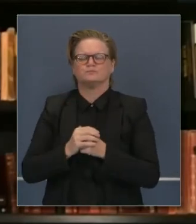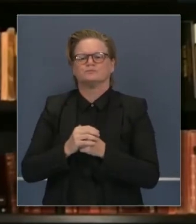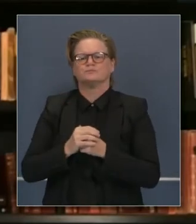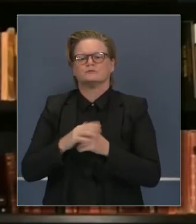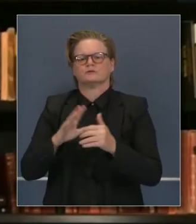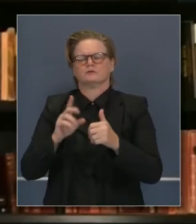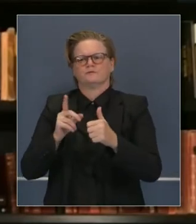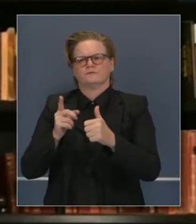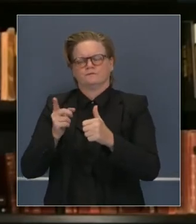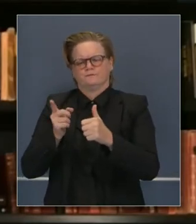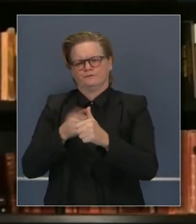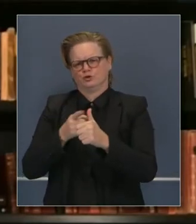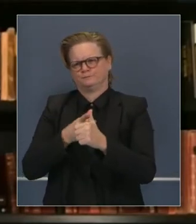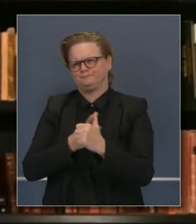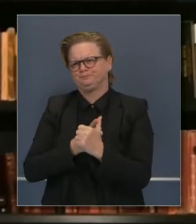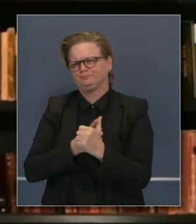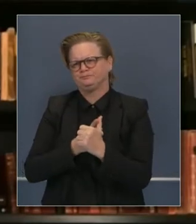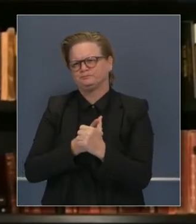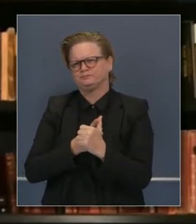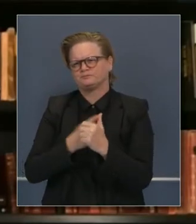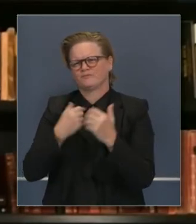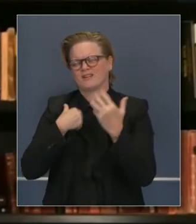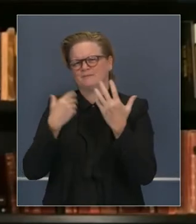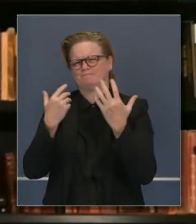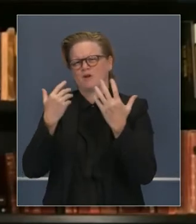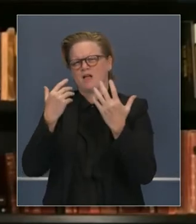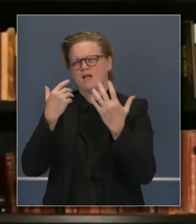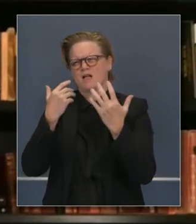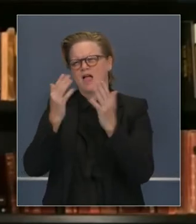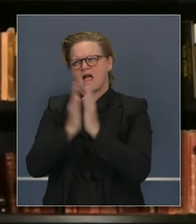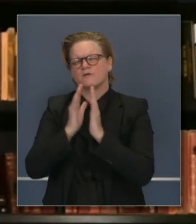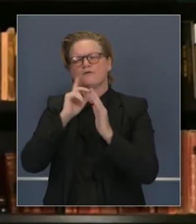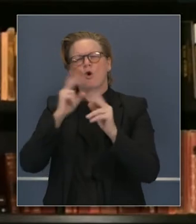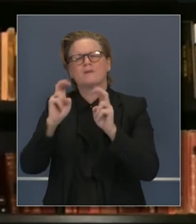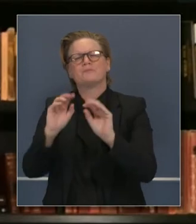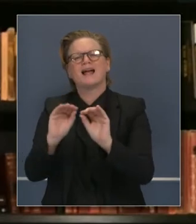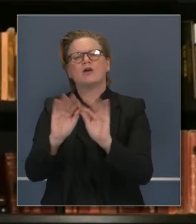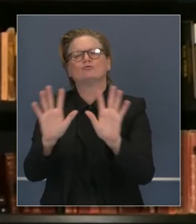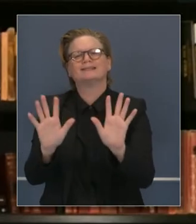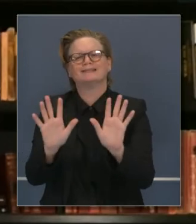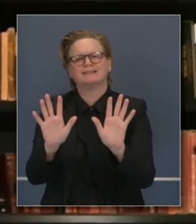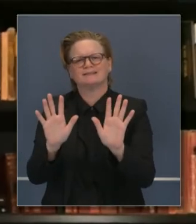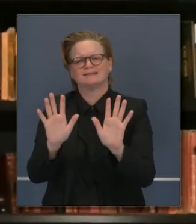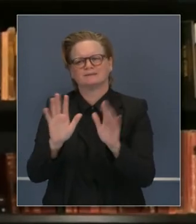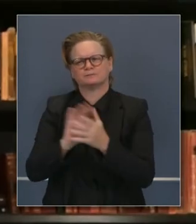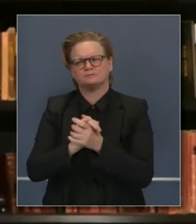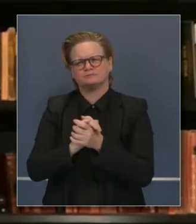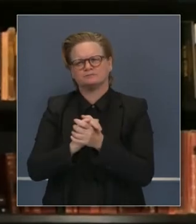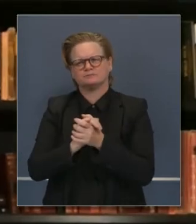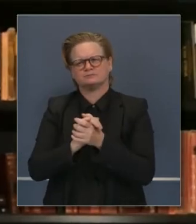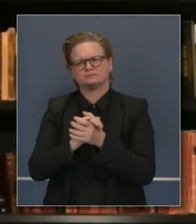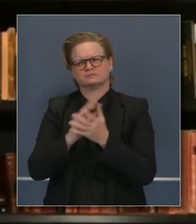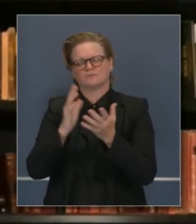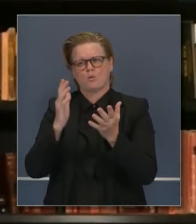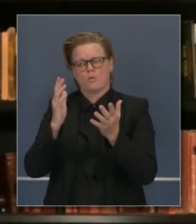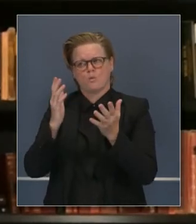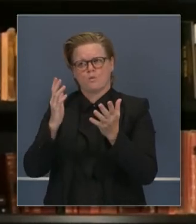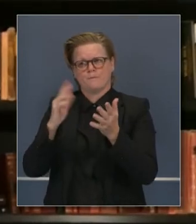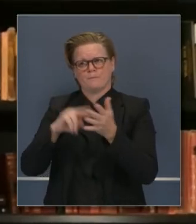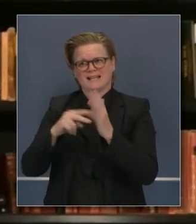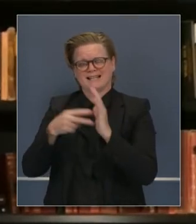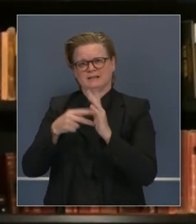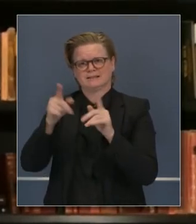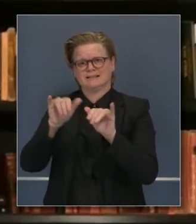Tengo una pregunta en toda claridad en su oficina. St. Regis va a estar en la lista